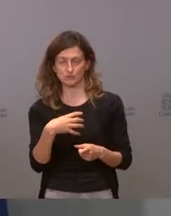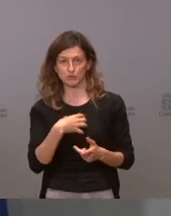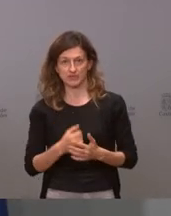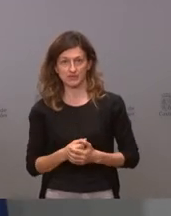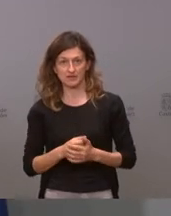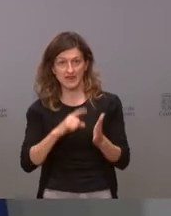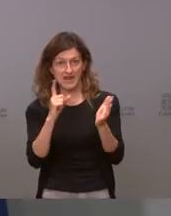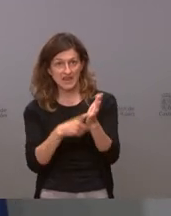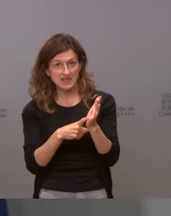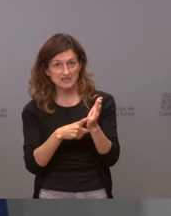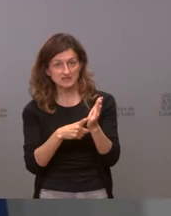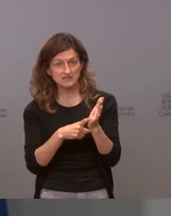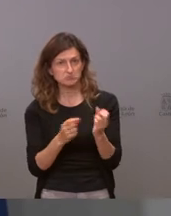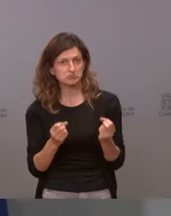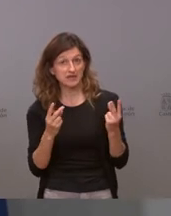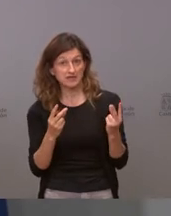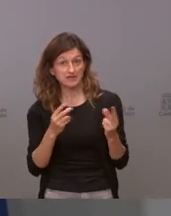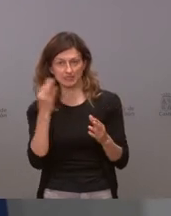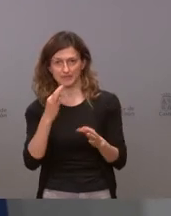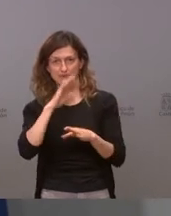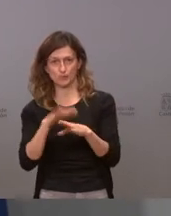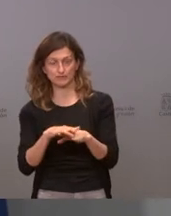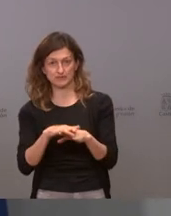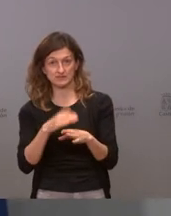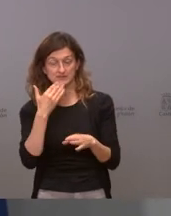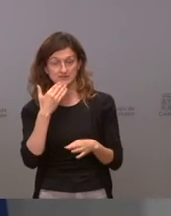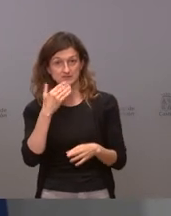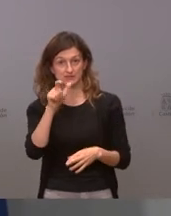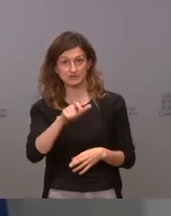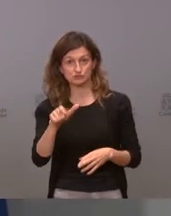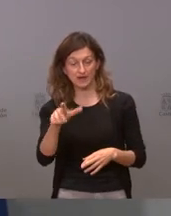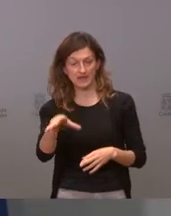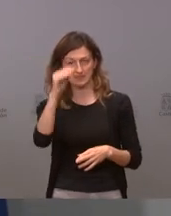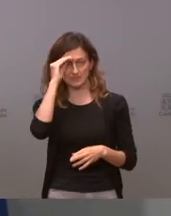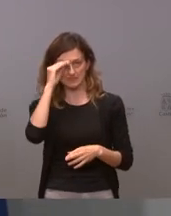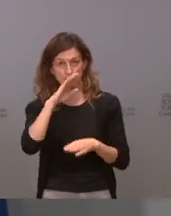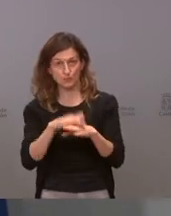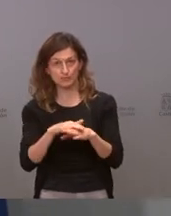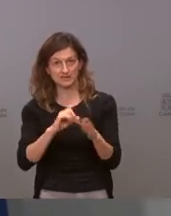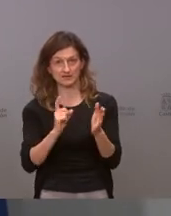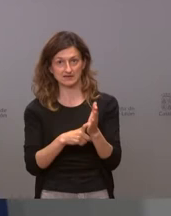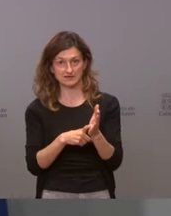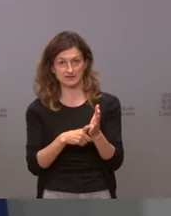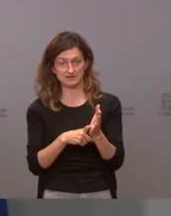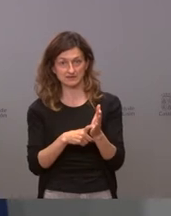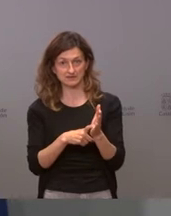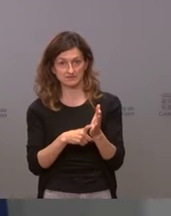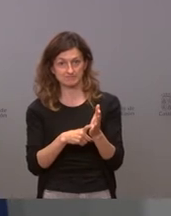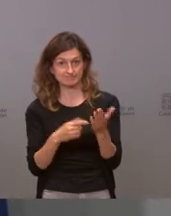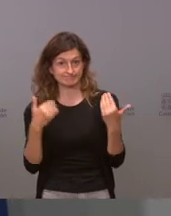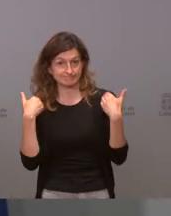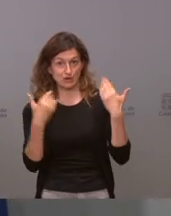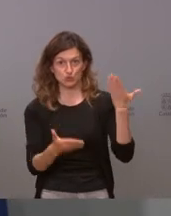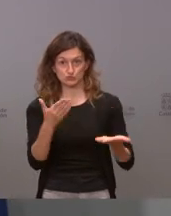leyes están para cumplirse y quien interpreta el cumplimiento de las leyes es la